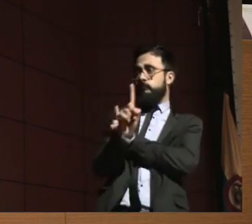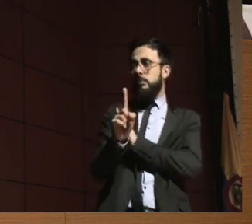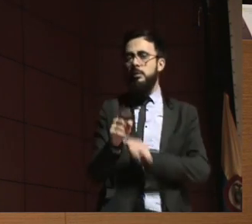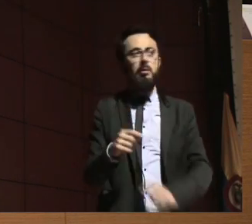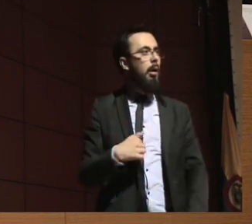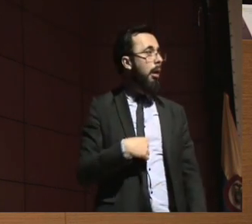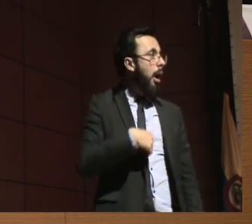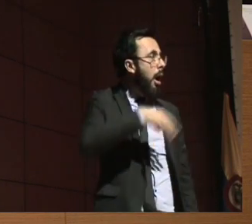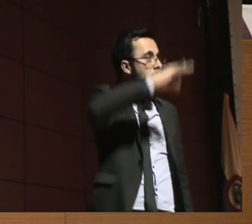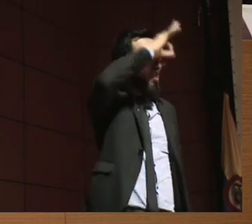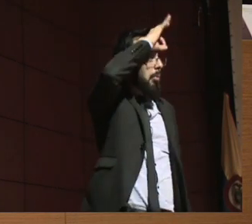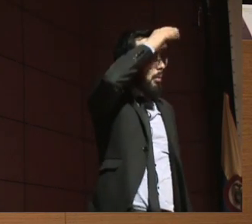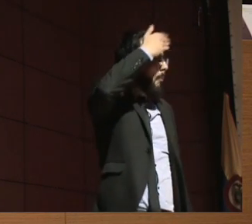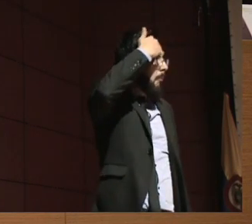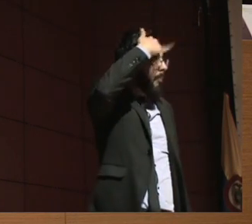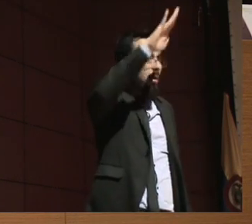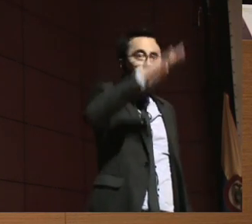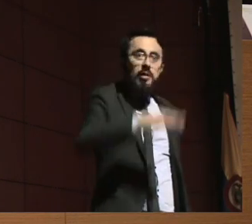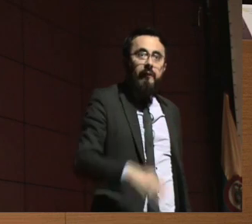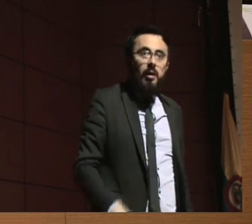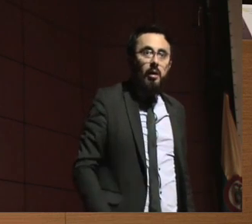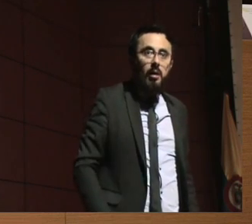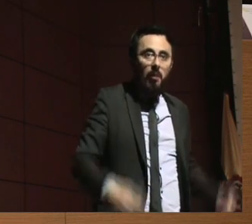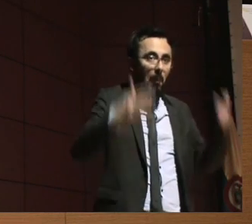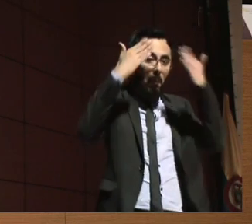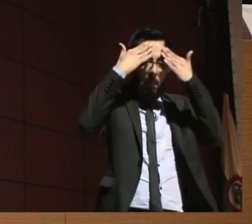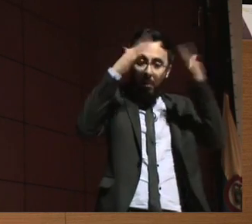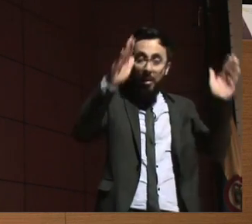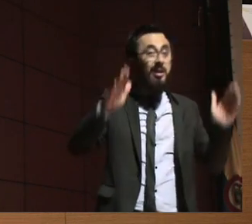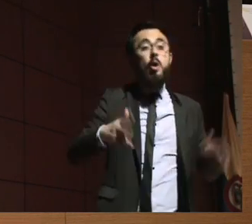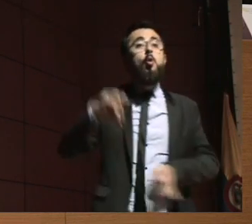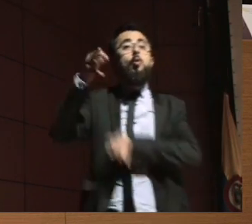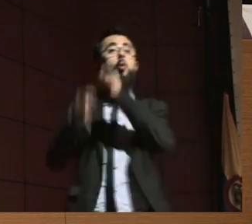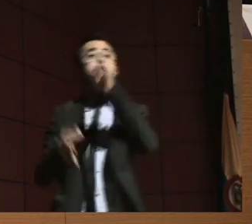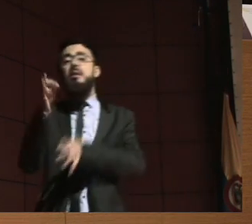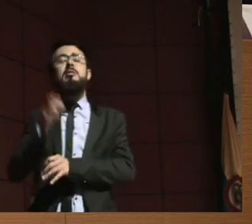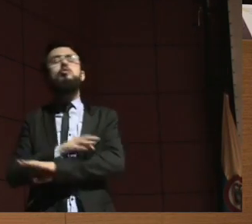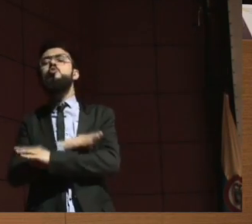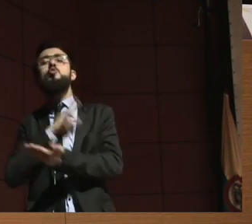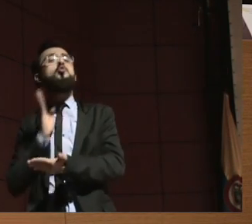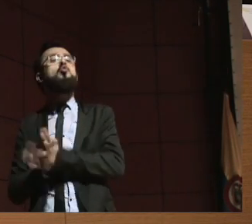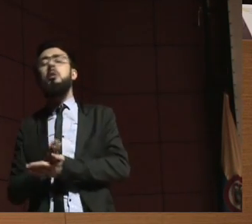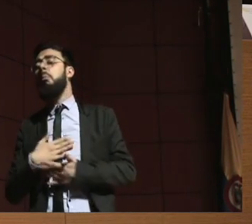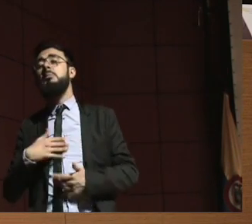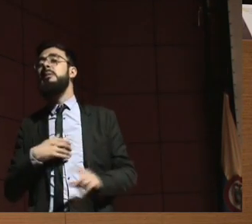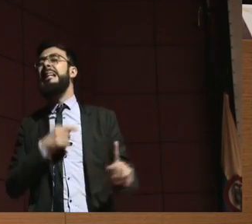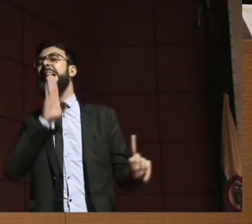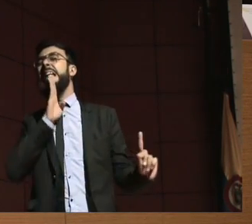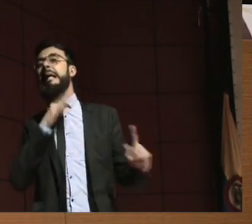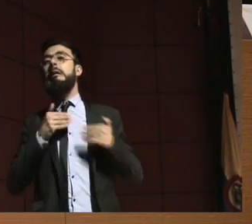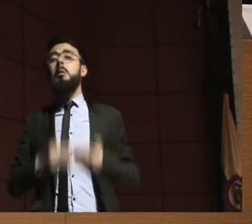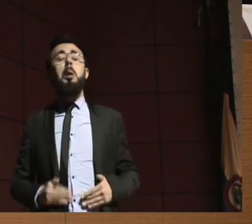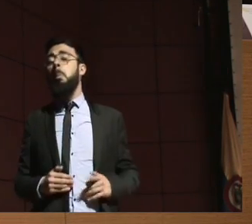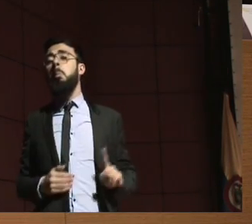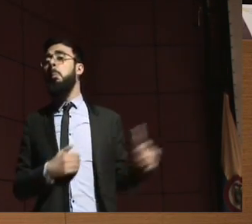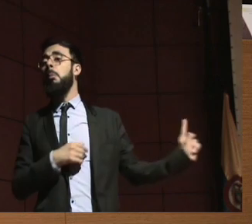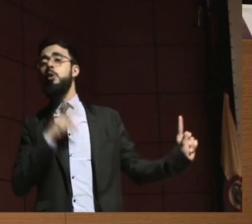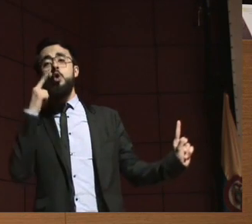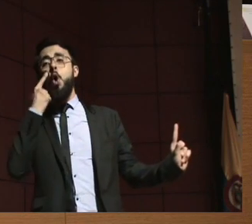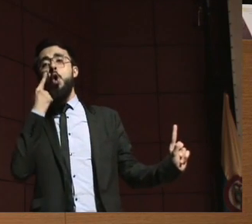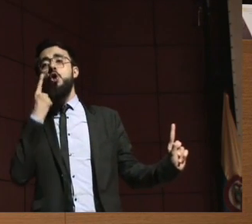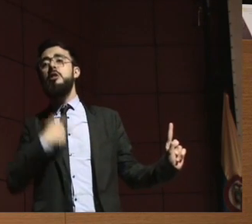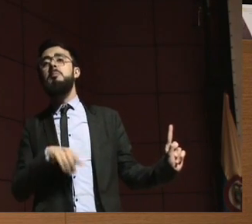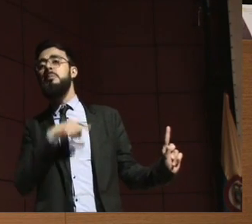como mencionaba anteriormente, nunca ni siquiera se tomó el trabajo de conocerla, nunca le vio la cara, nunca habló con la persona, nunca se tomó ese esfuerzo.